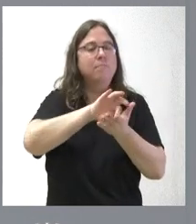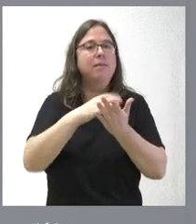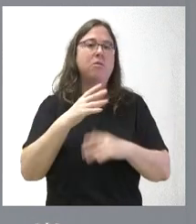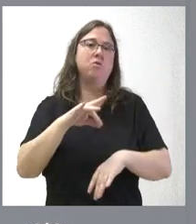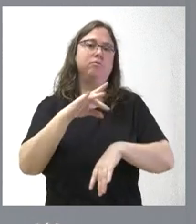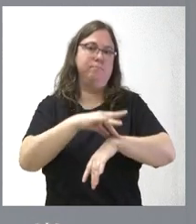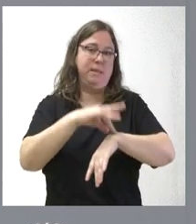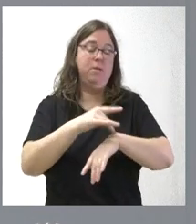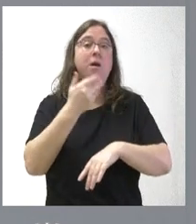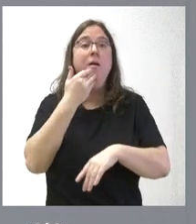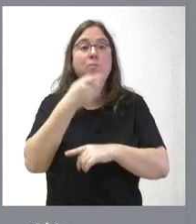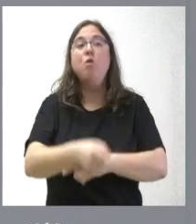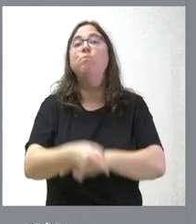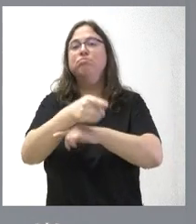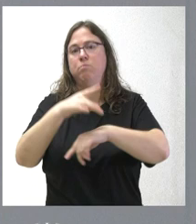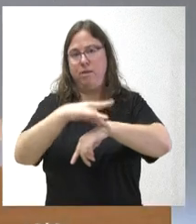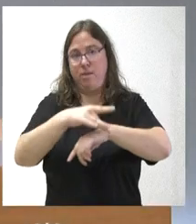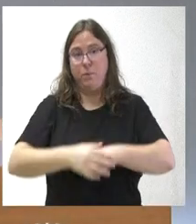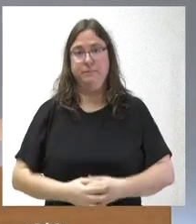siempre por prescripción facultativa.